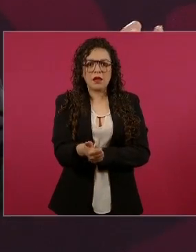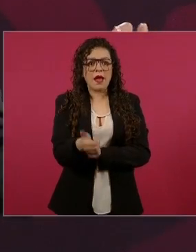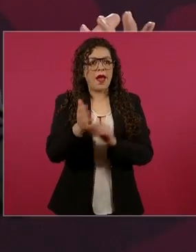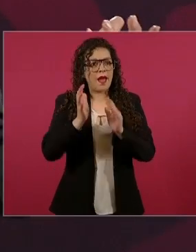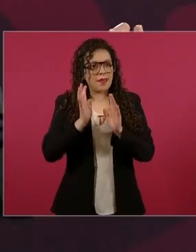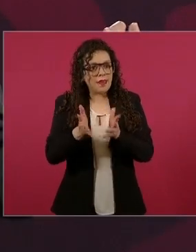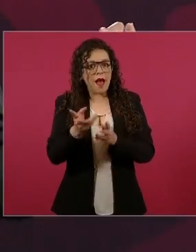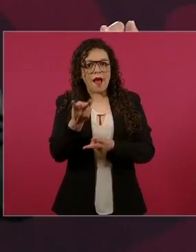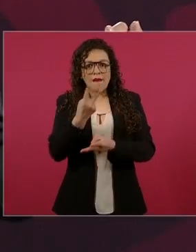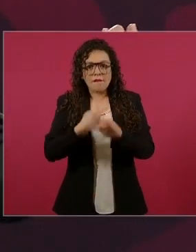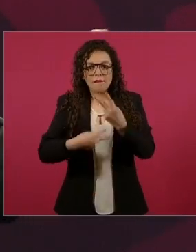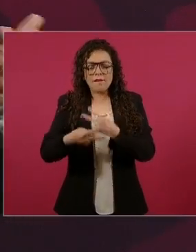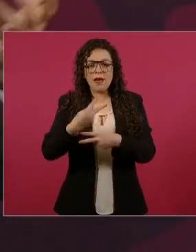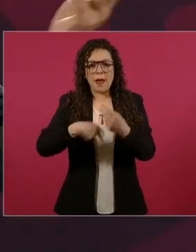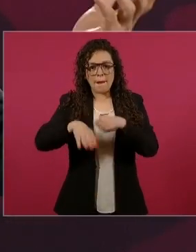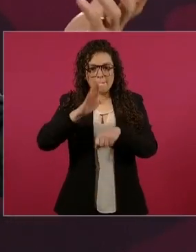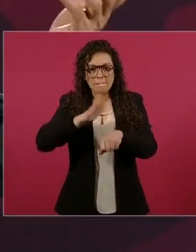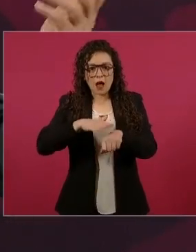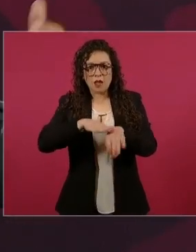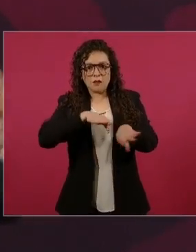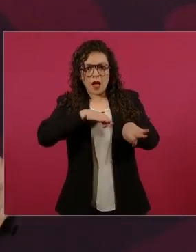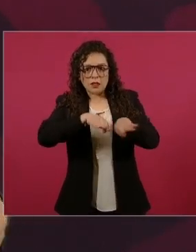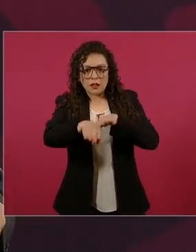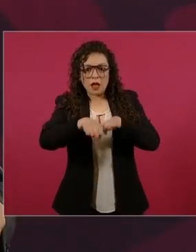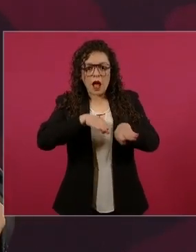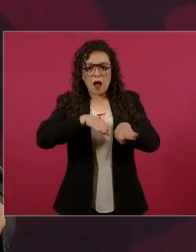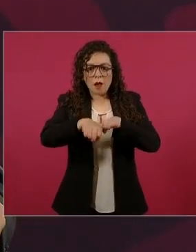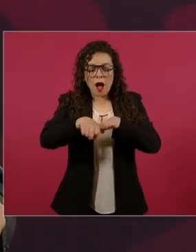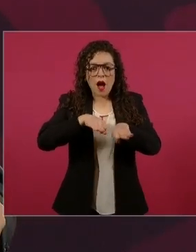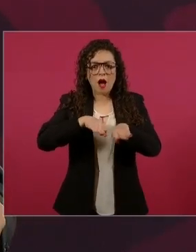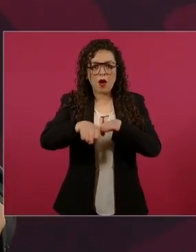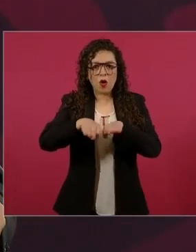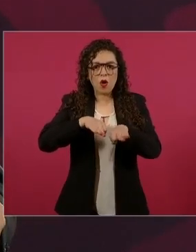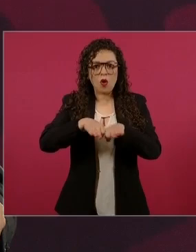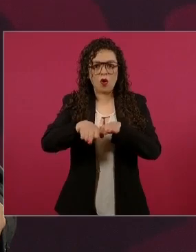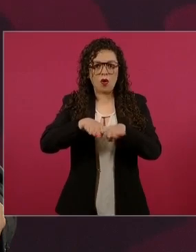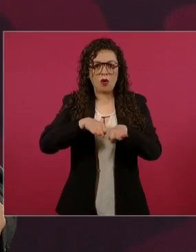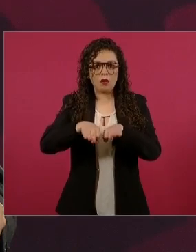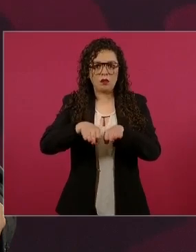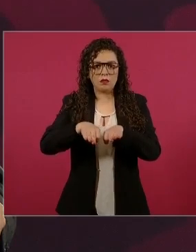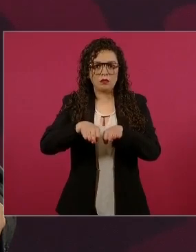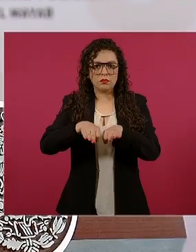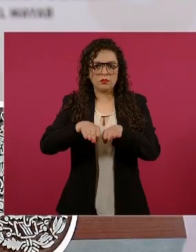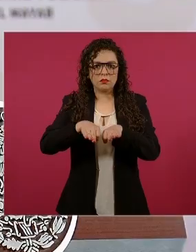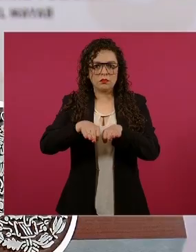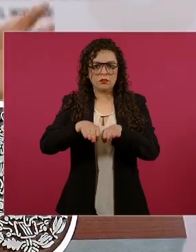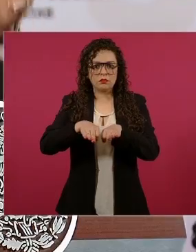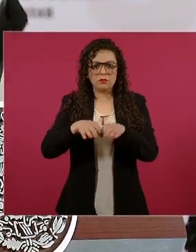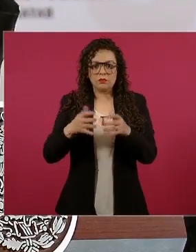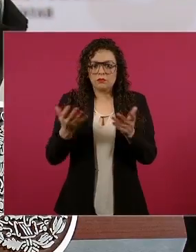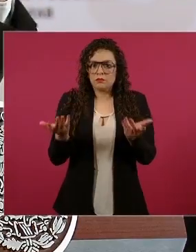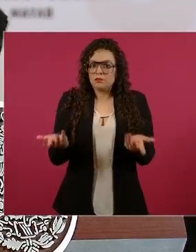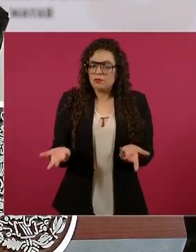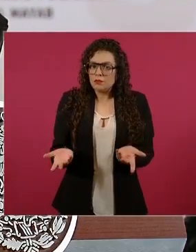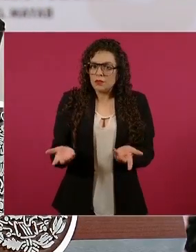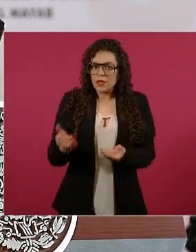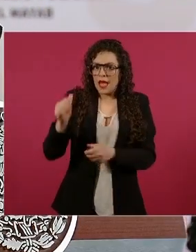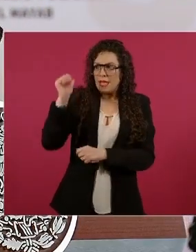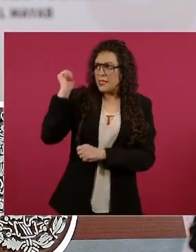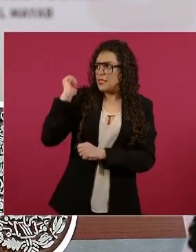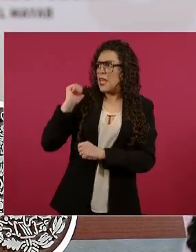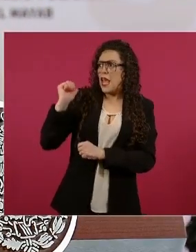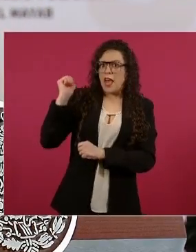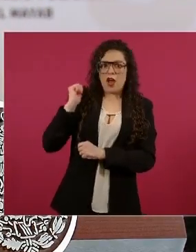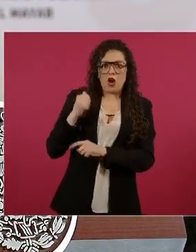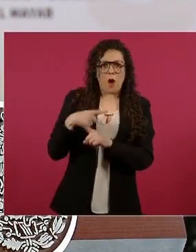no sucedía en medio siglo, crecieron las reservas